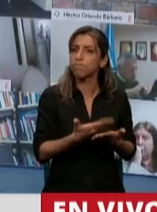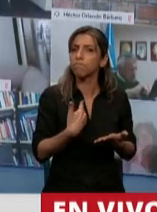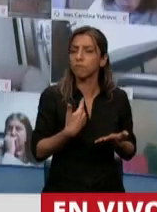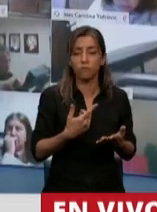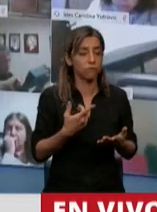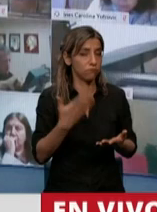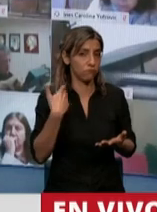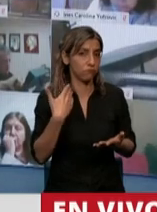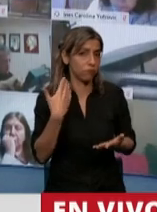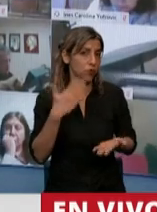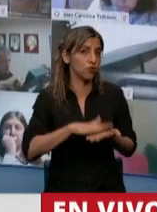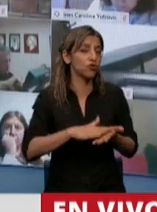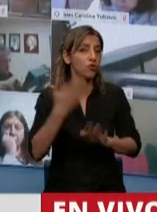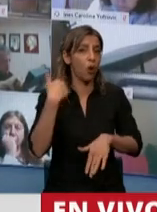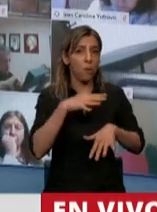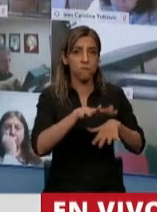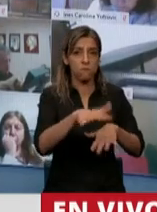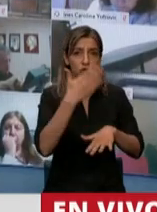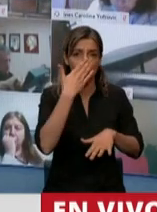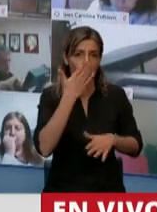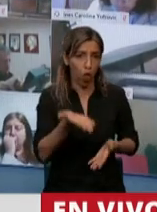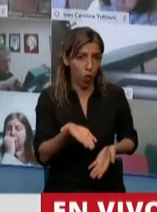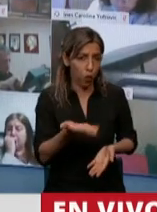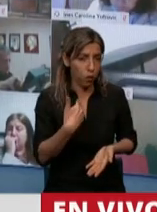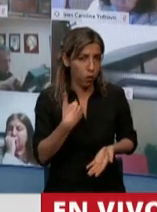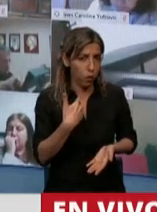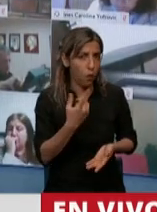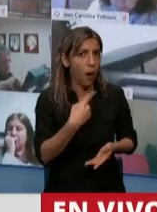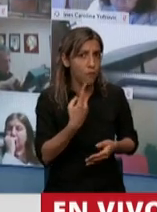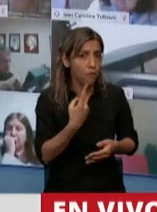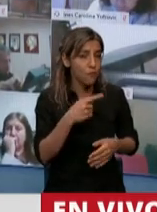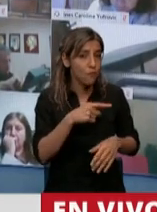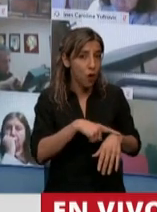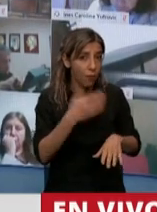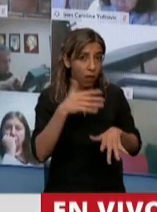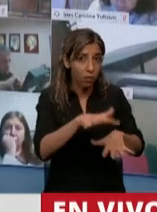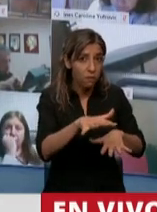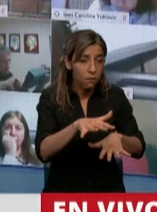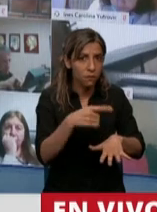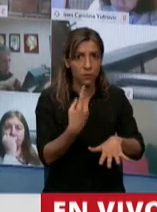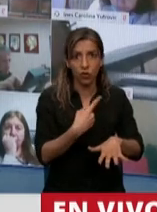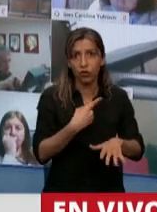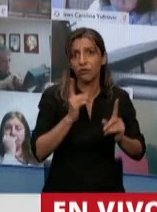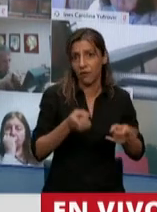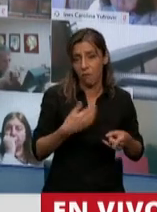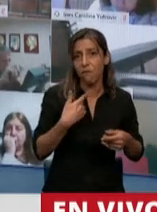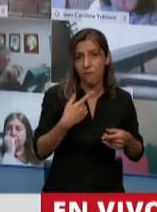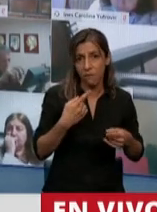Córdoba, la última de ellas, sufrimos todo tipo de escraches y